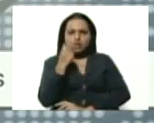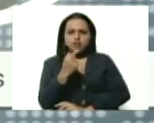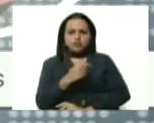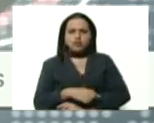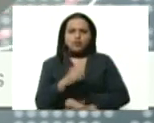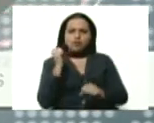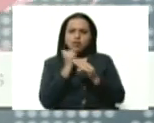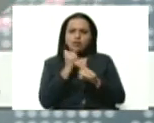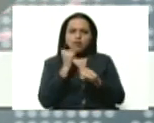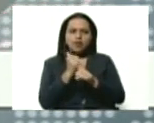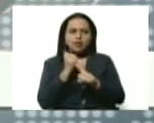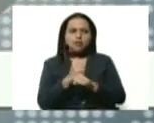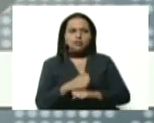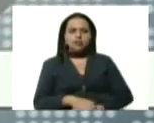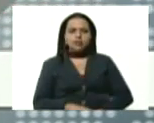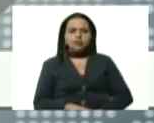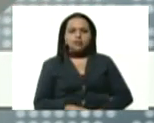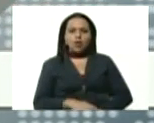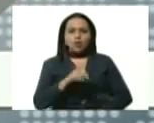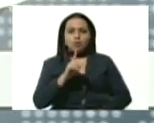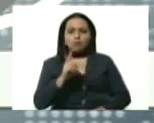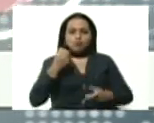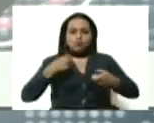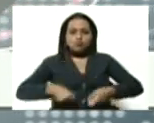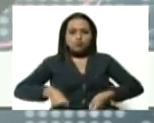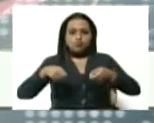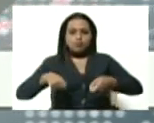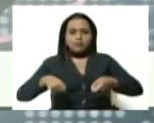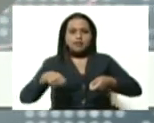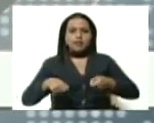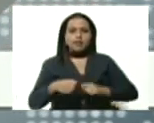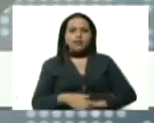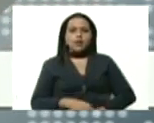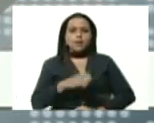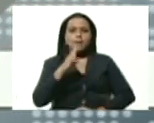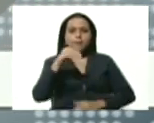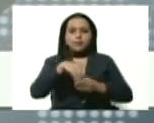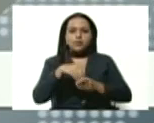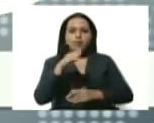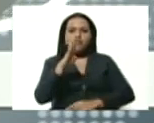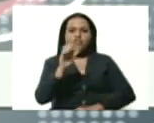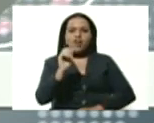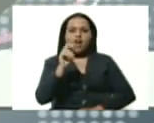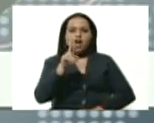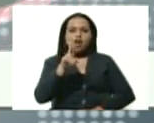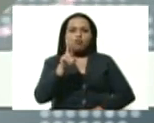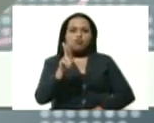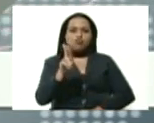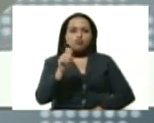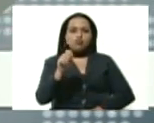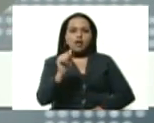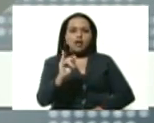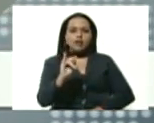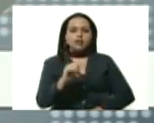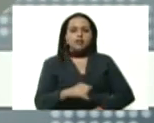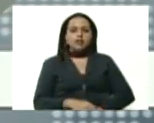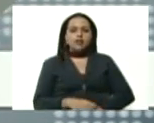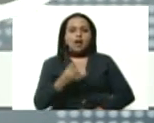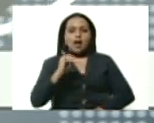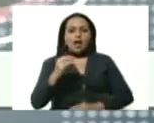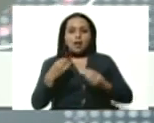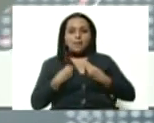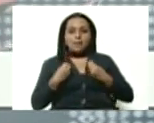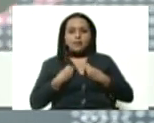trabajadora de un supermercado del municipio Baruta, que a su vez reside en el municipio